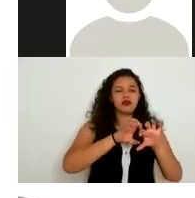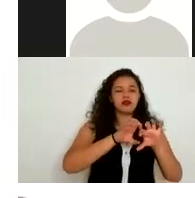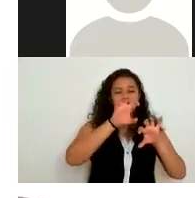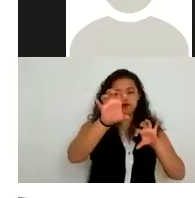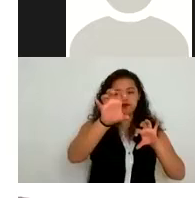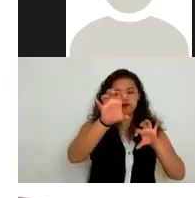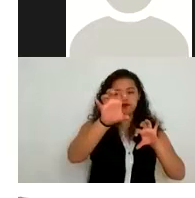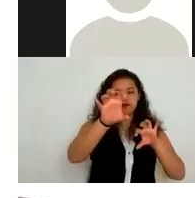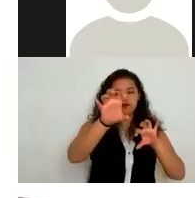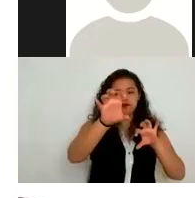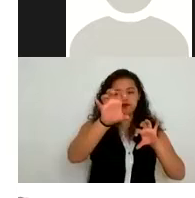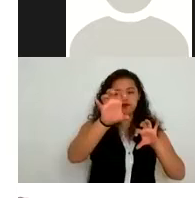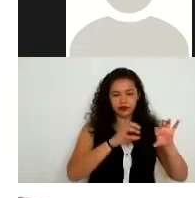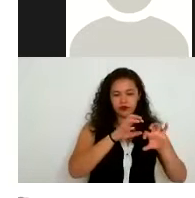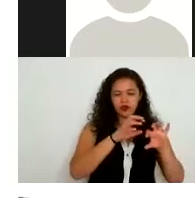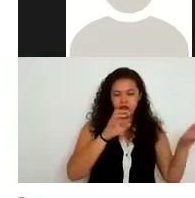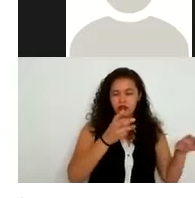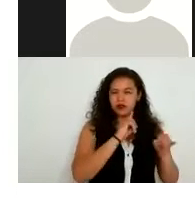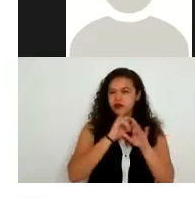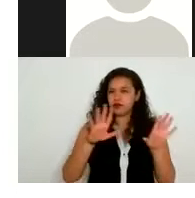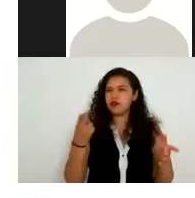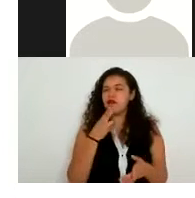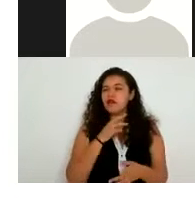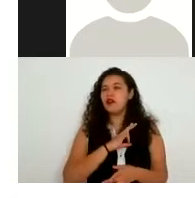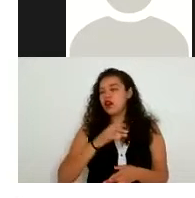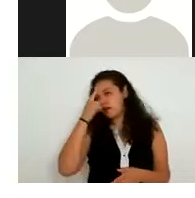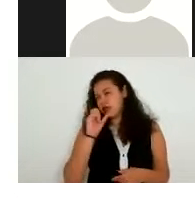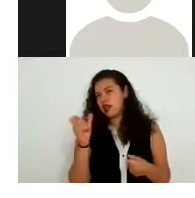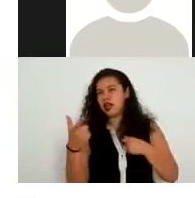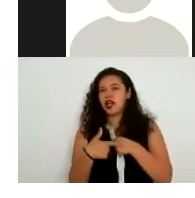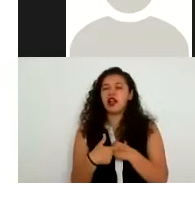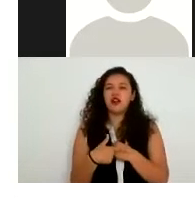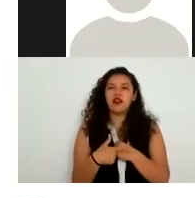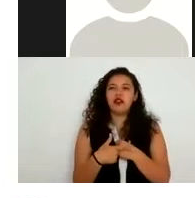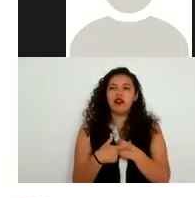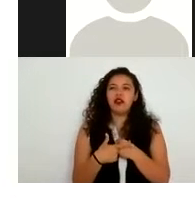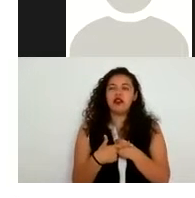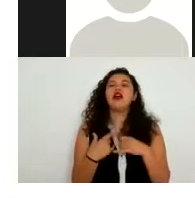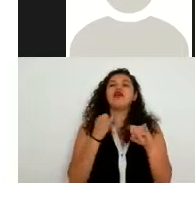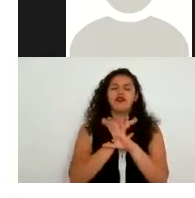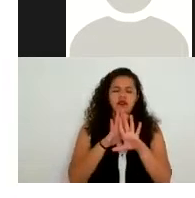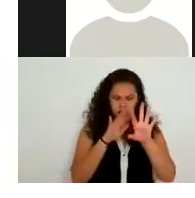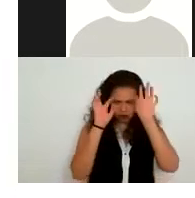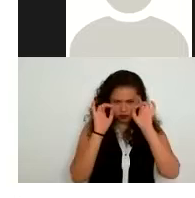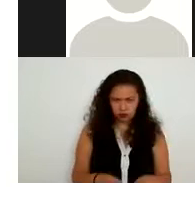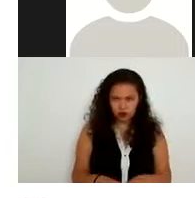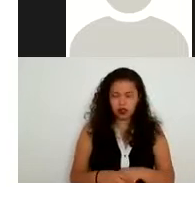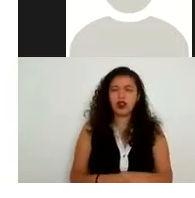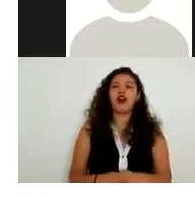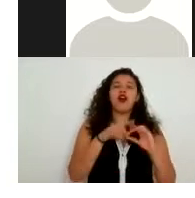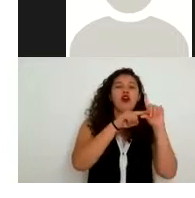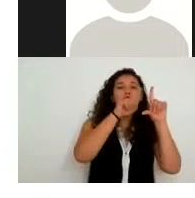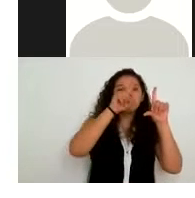ocupar la información para algún fin por ejemplo para realizar informes estadísticas la